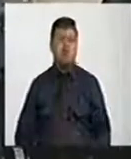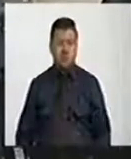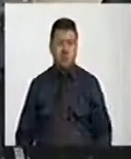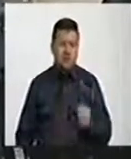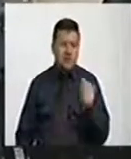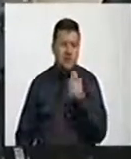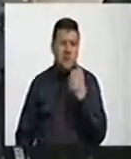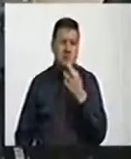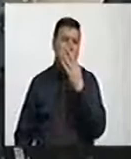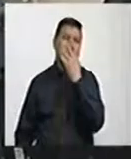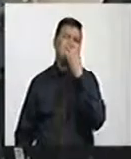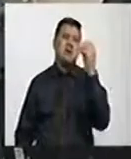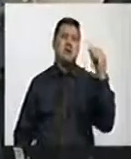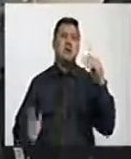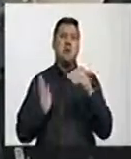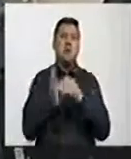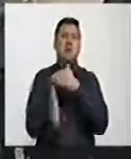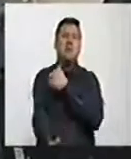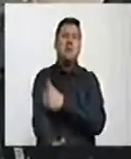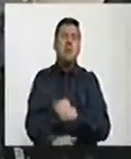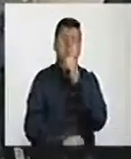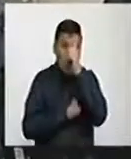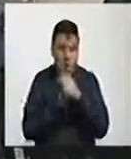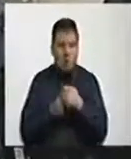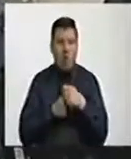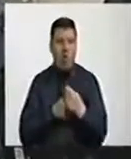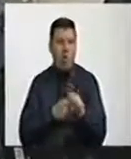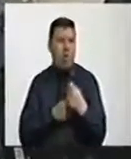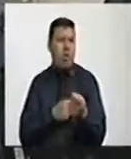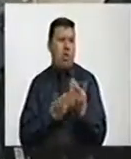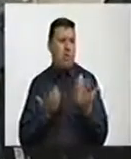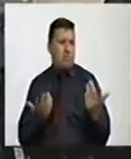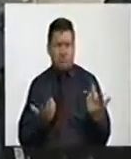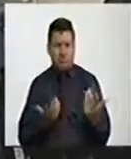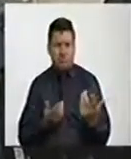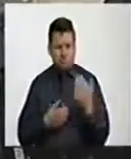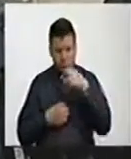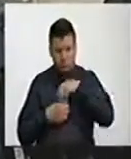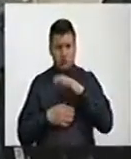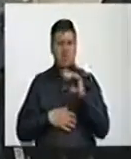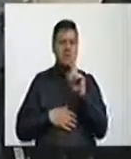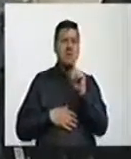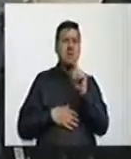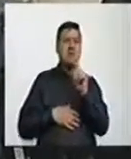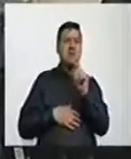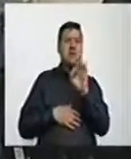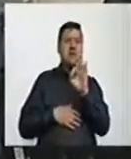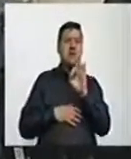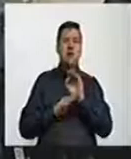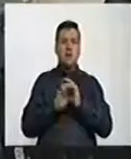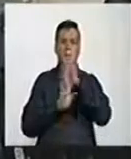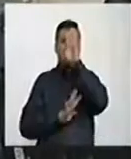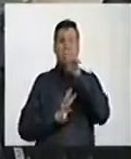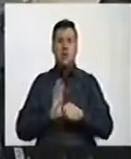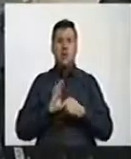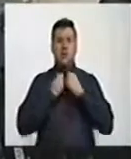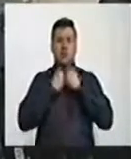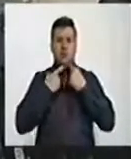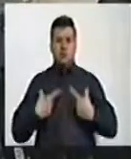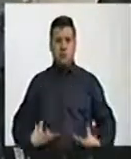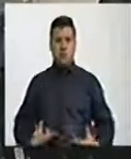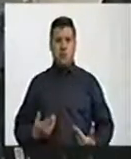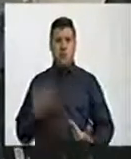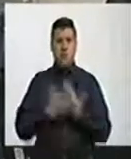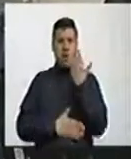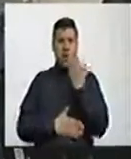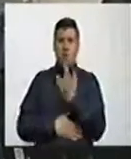casi 300 mil millones de pesos al año. El sistema está integrado por 63 nuevos magistrados, casi lo mismo que